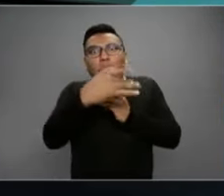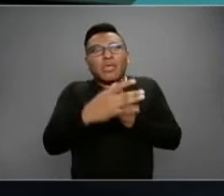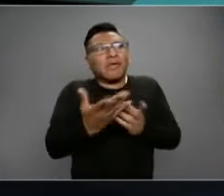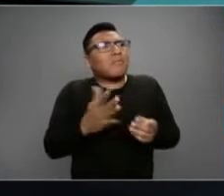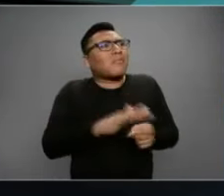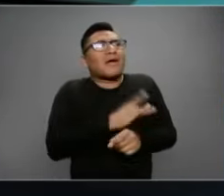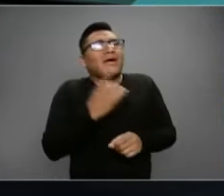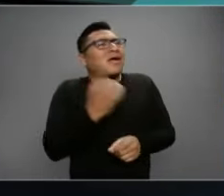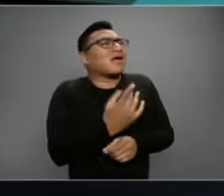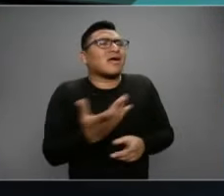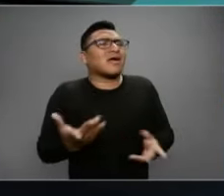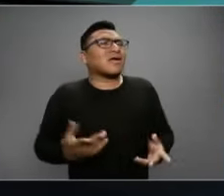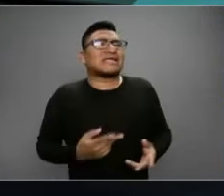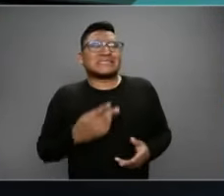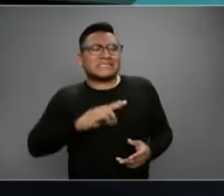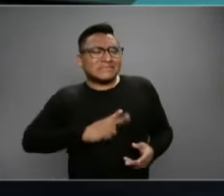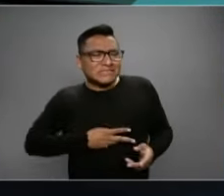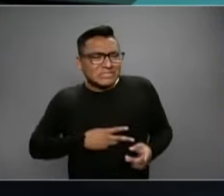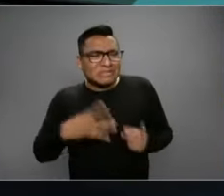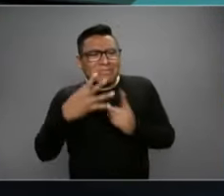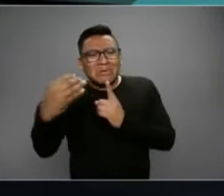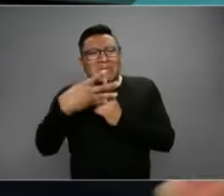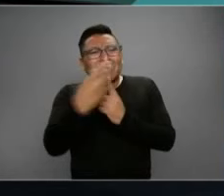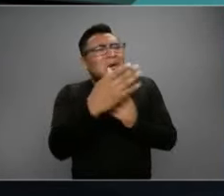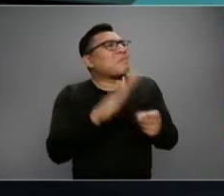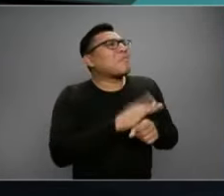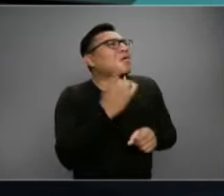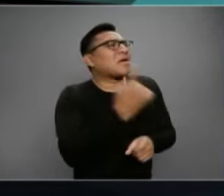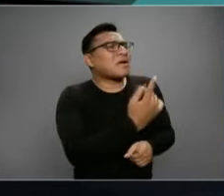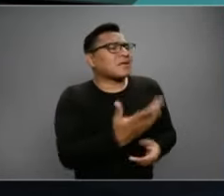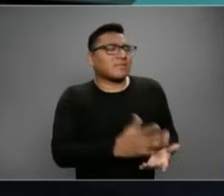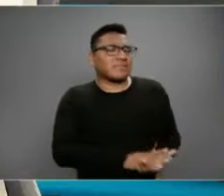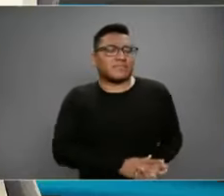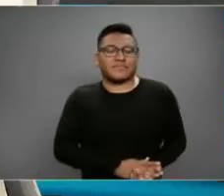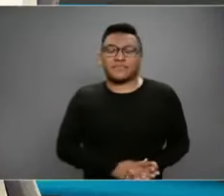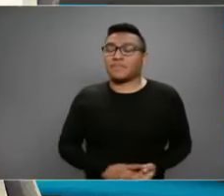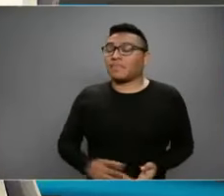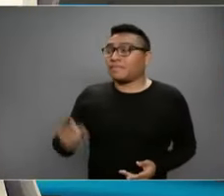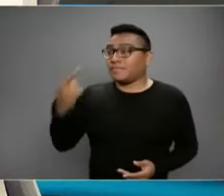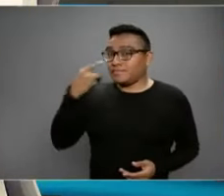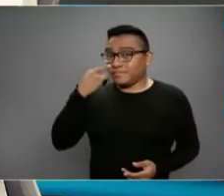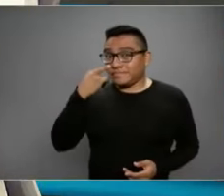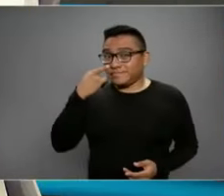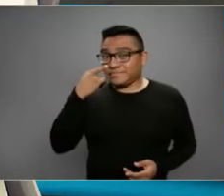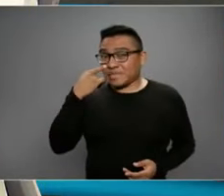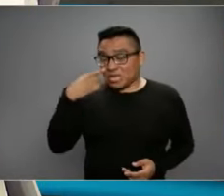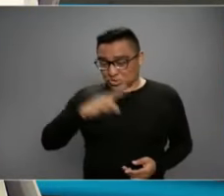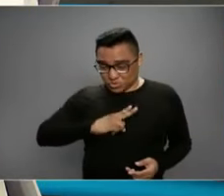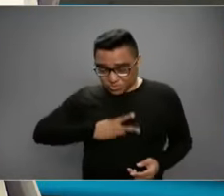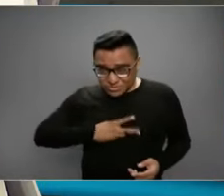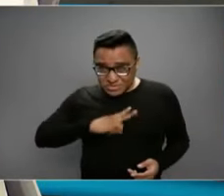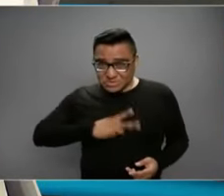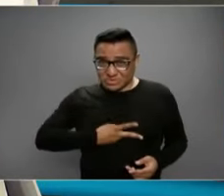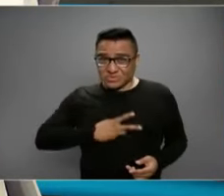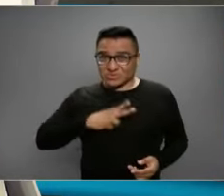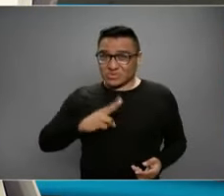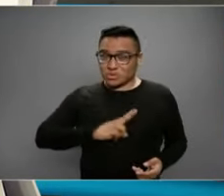¿Por qué este virus es tan altamente contagioso? Mira, los virus